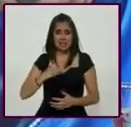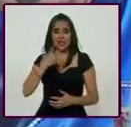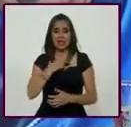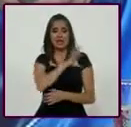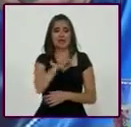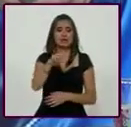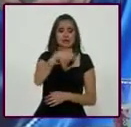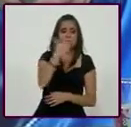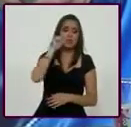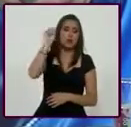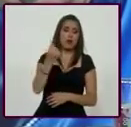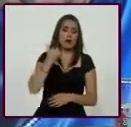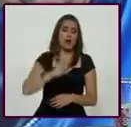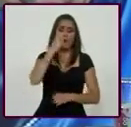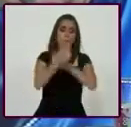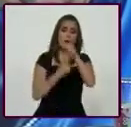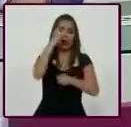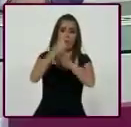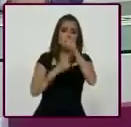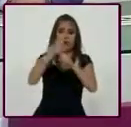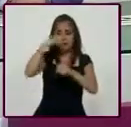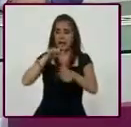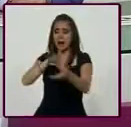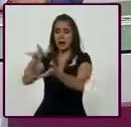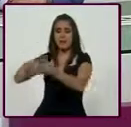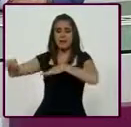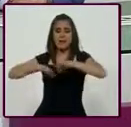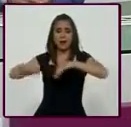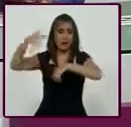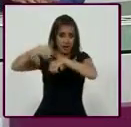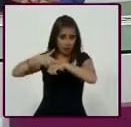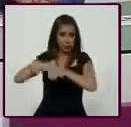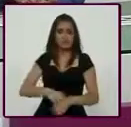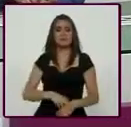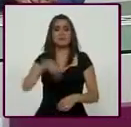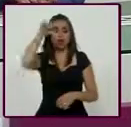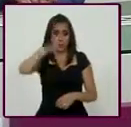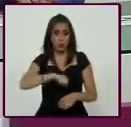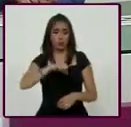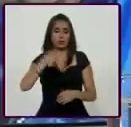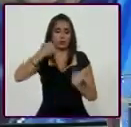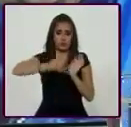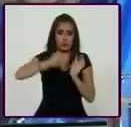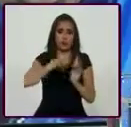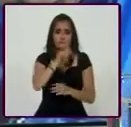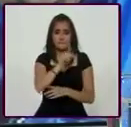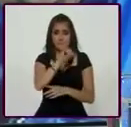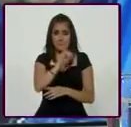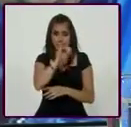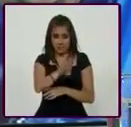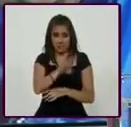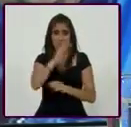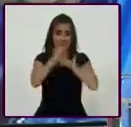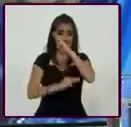513 dólares canadienses al año por productividad en los trabajadores. Hoy en día, el producto interno bruto a